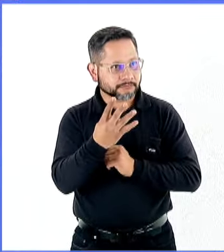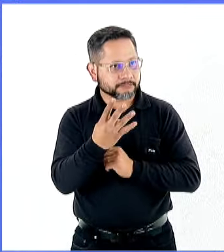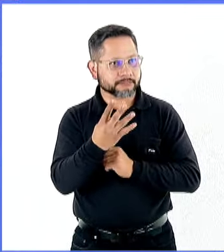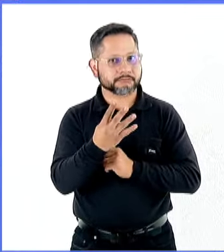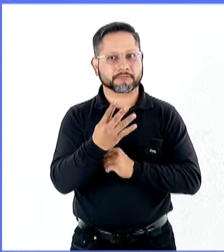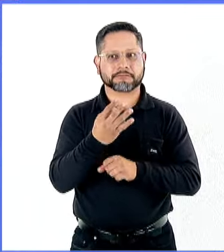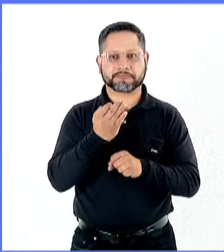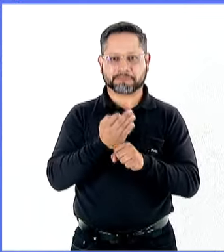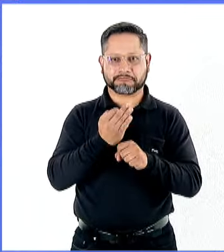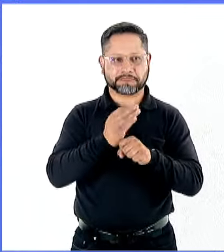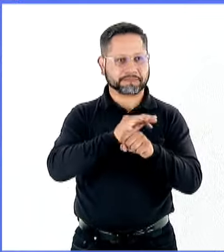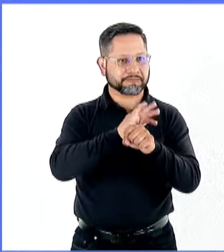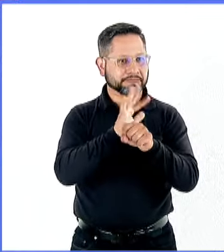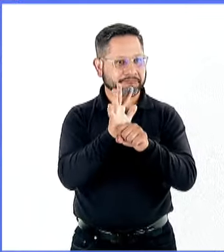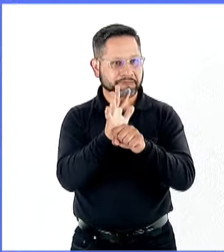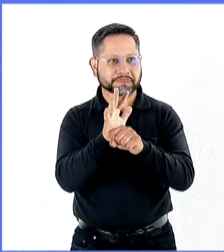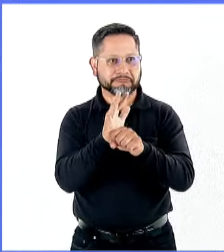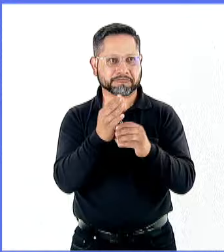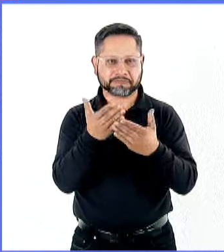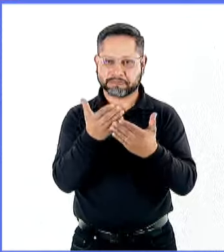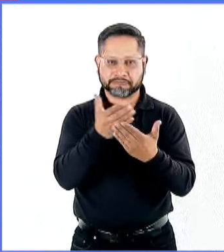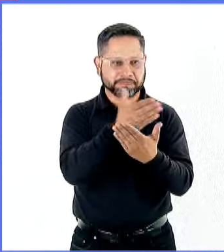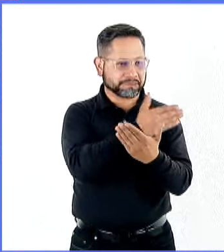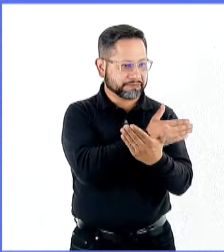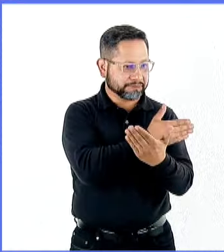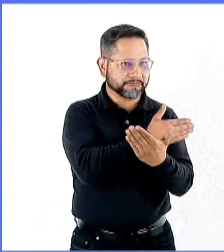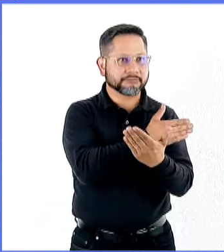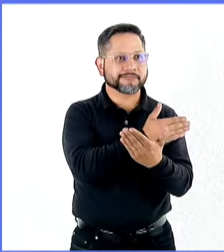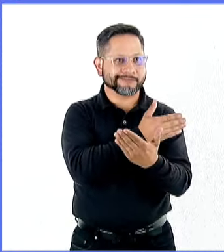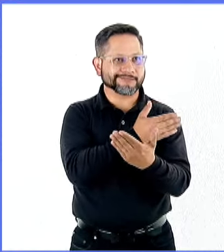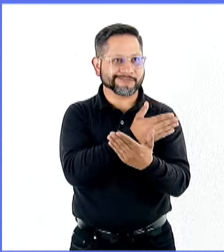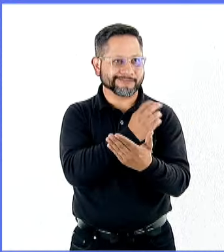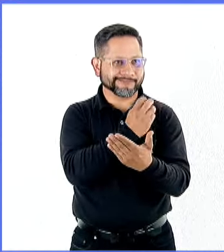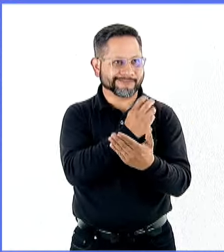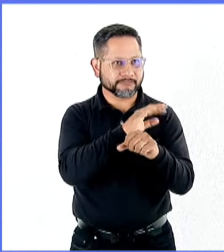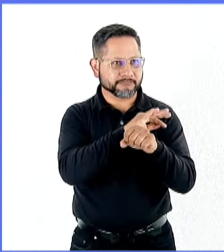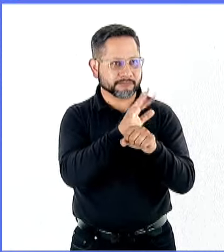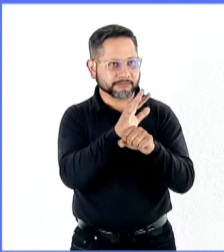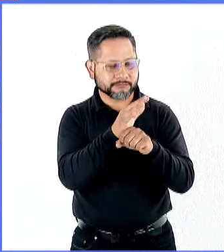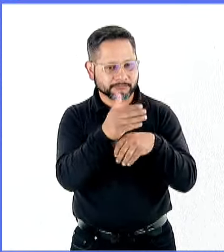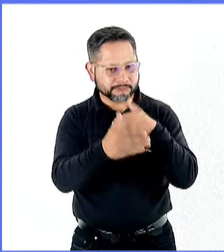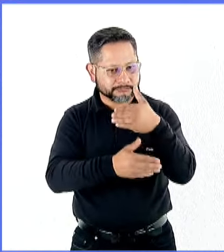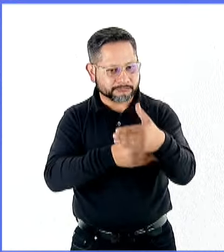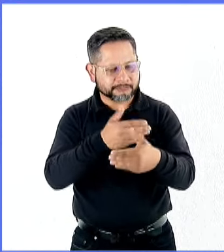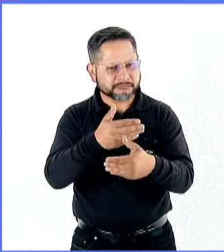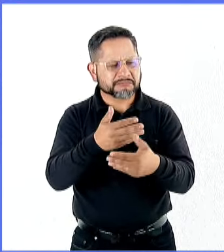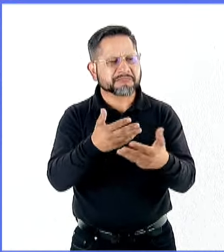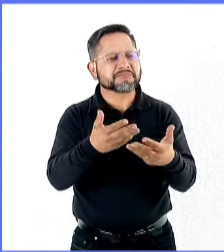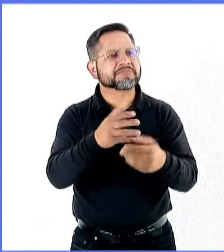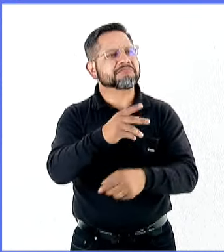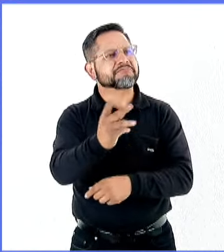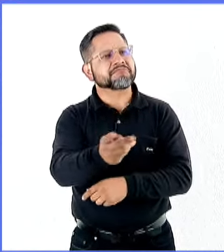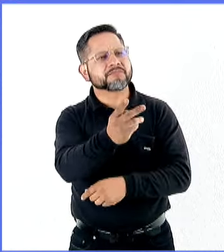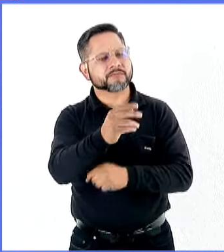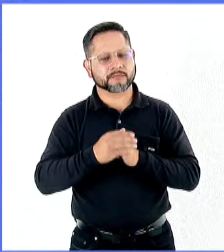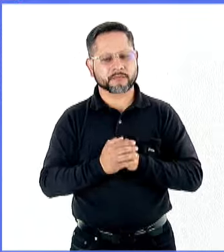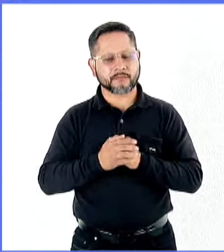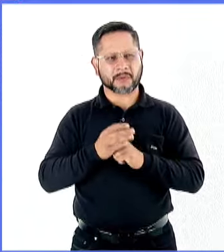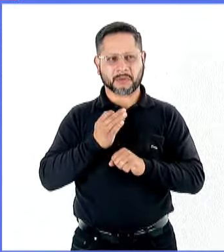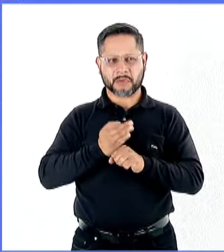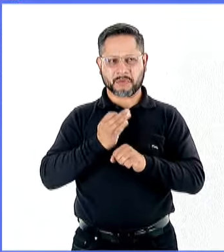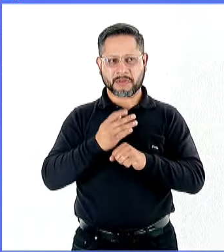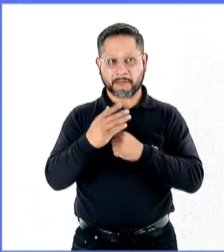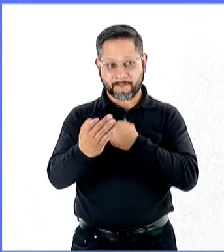después justo de la pandemia, después de este movimiento, digamos, más reciente, ¿cuáles son los beneficios o, digamos, las desventajas que puede